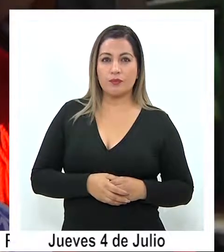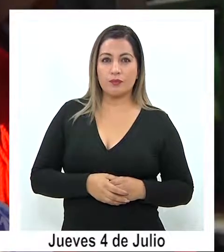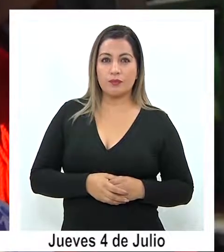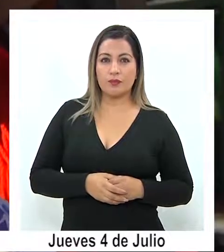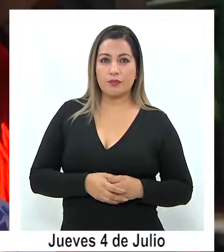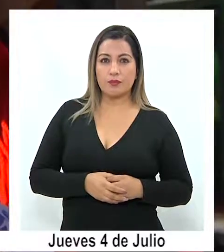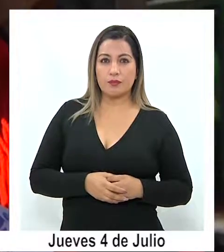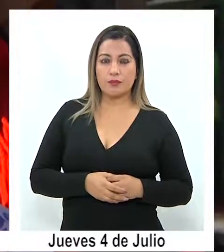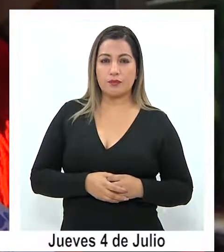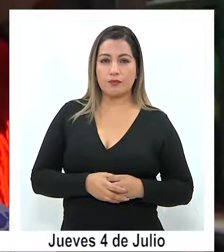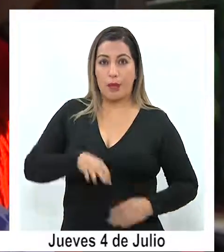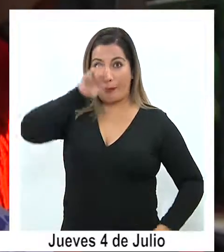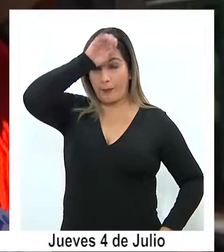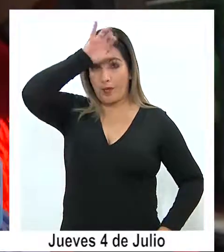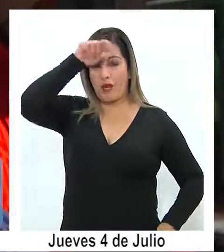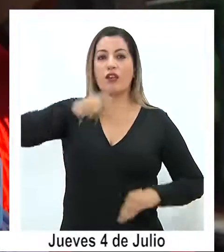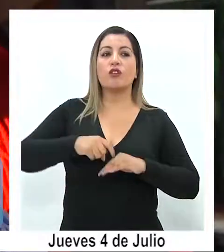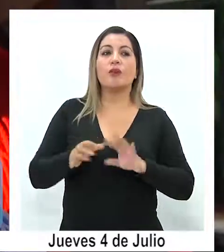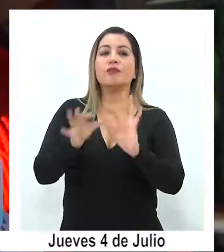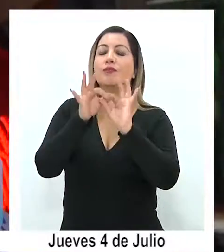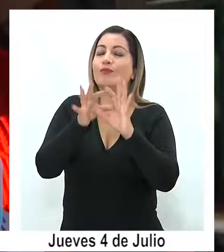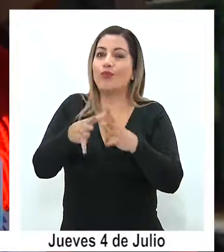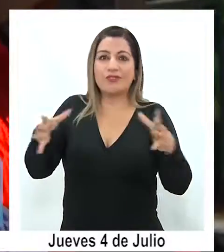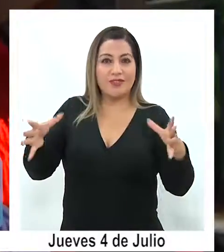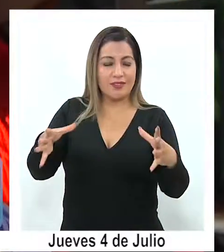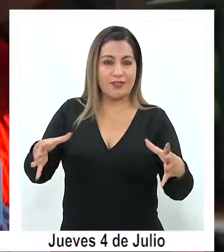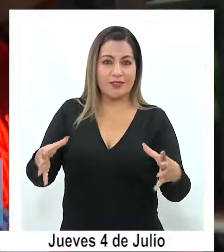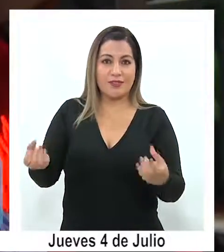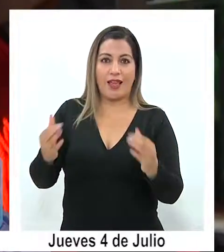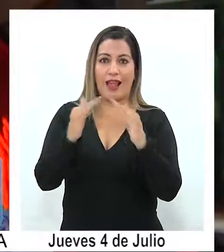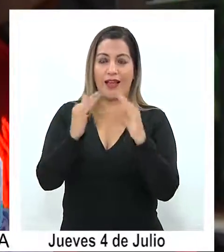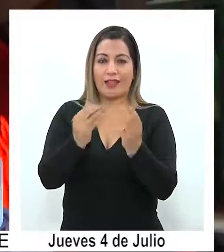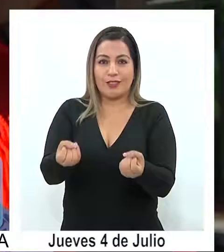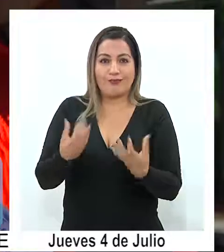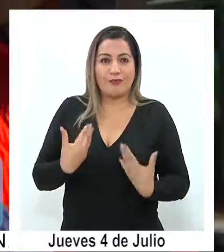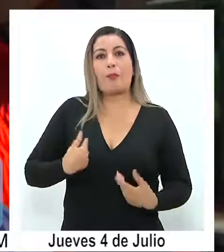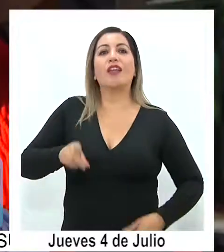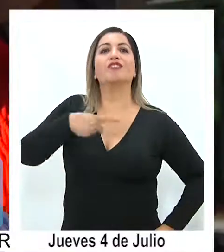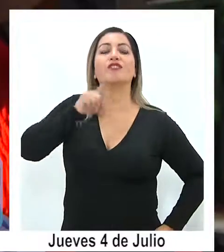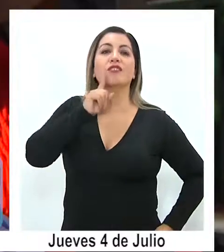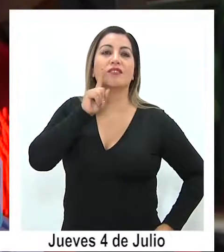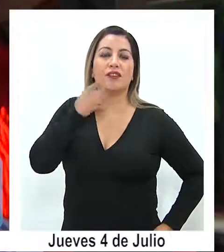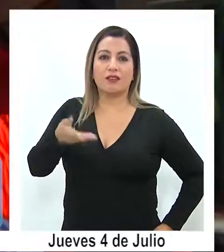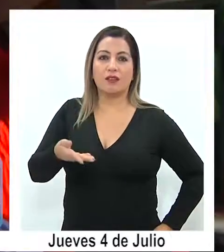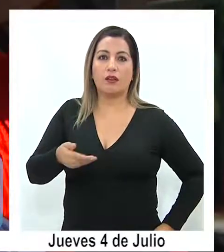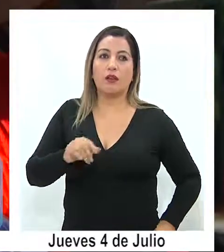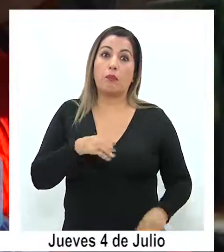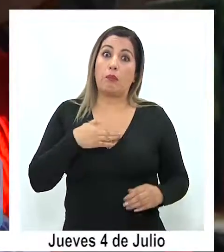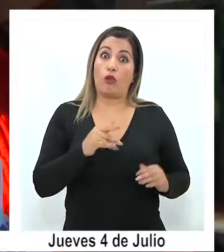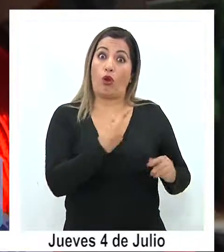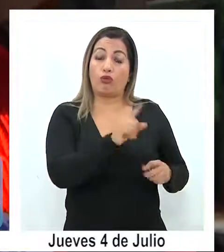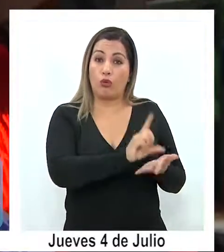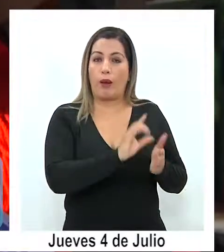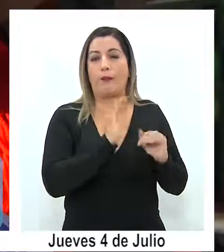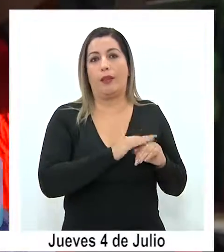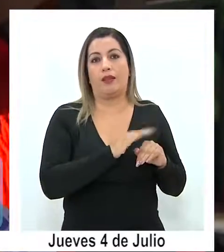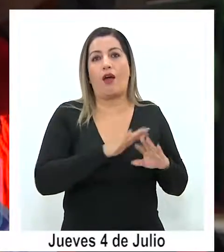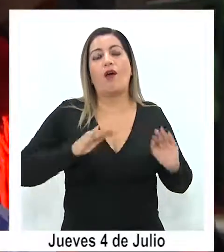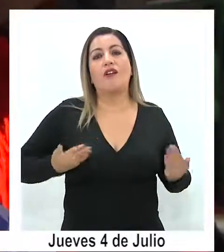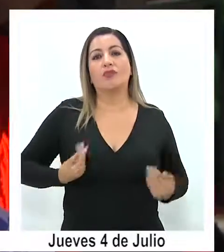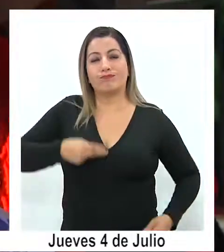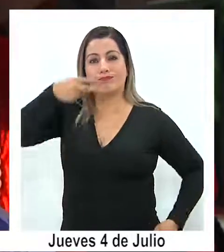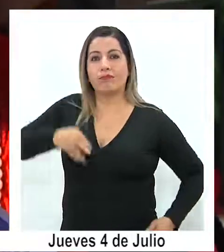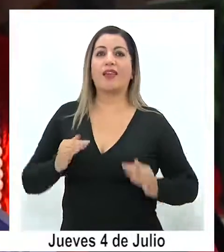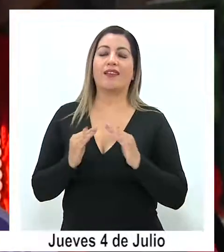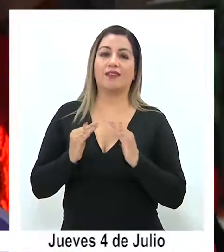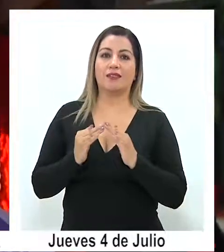por el... por Coyaguase, como le dicen, nos donó la casita huelcal, para tener, porque ese teníamos prestado nomás. Pero